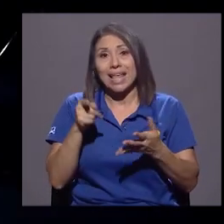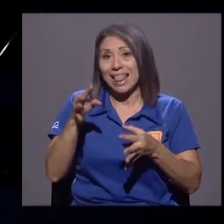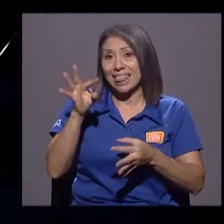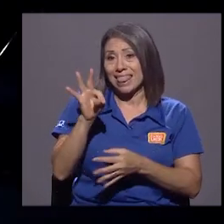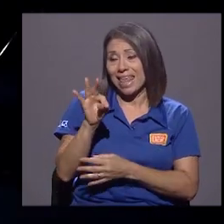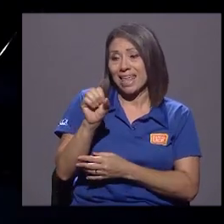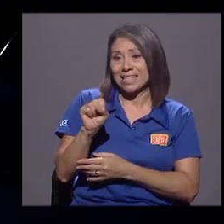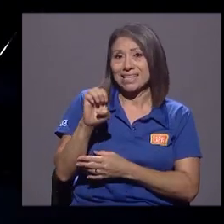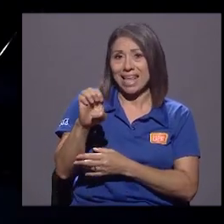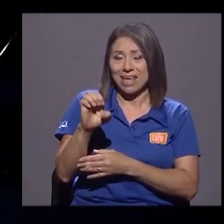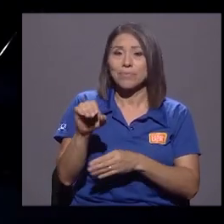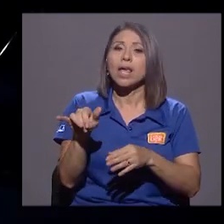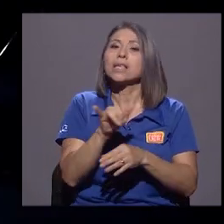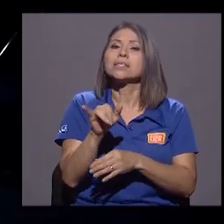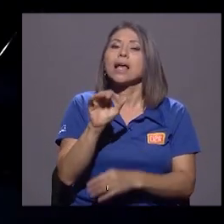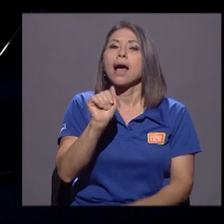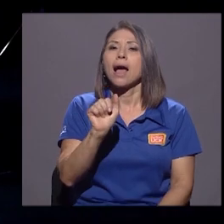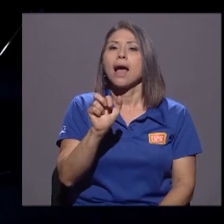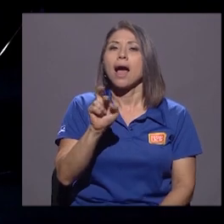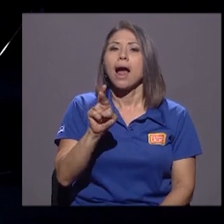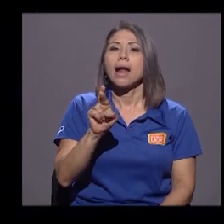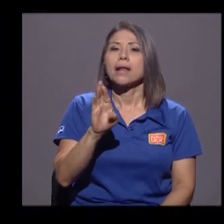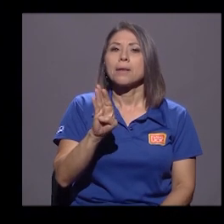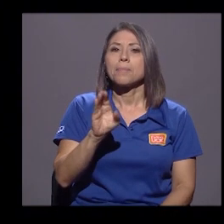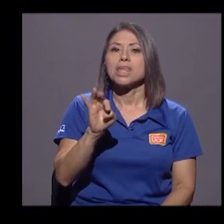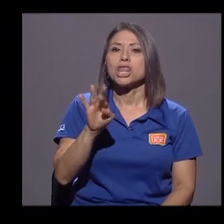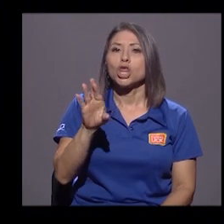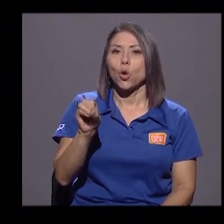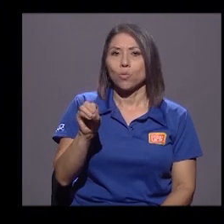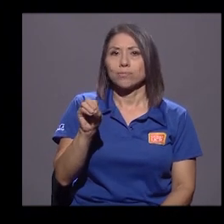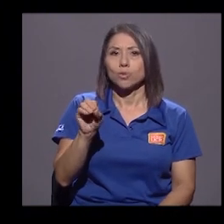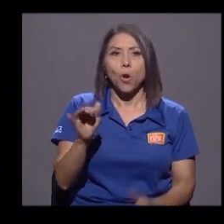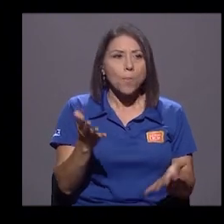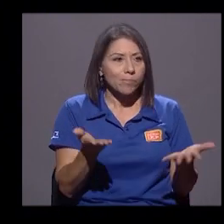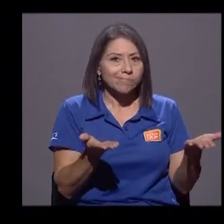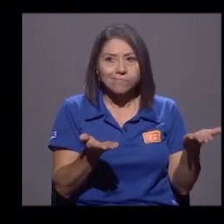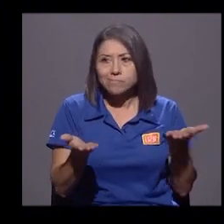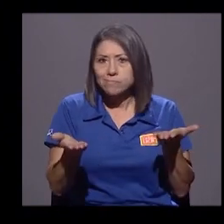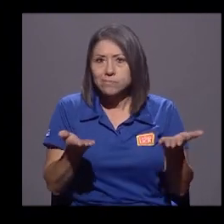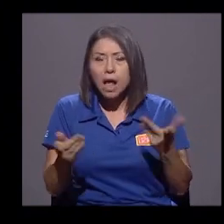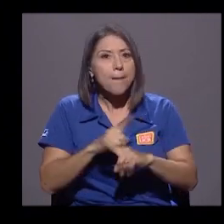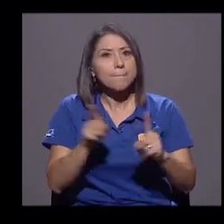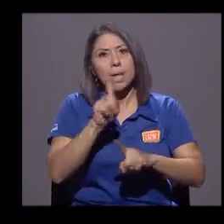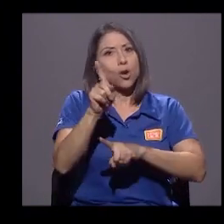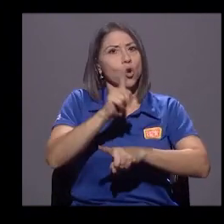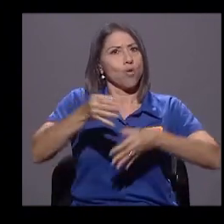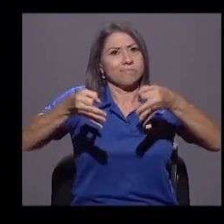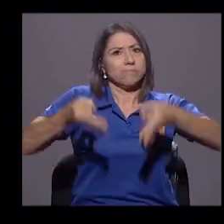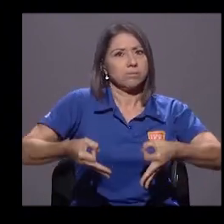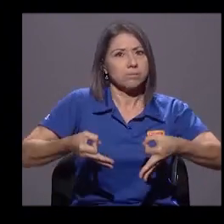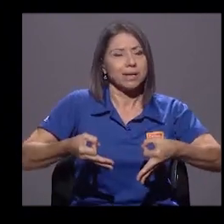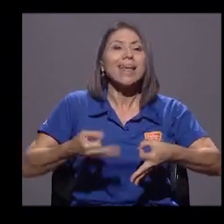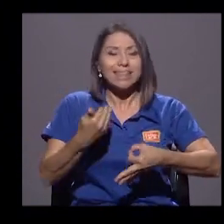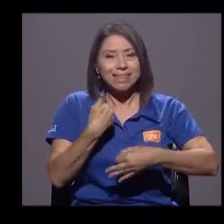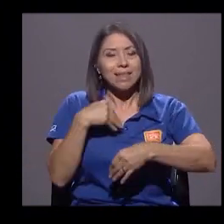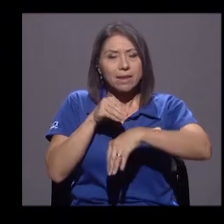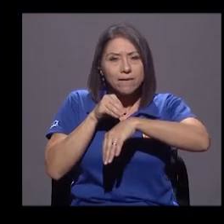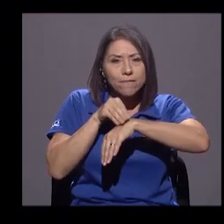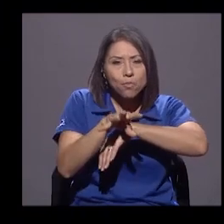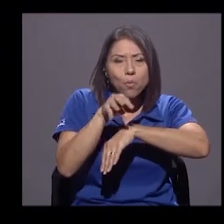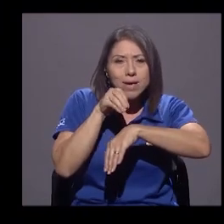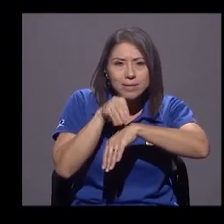árbitro, pero no define, tiene una influencia en cuanto a